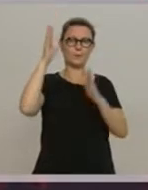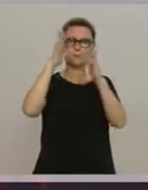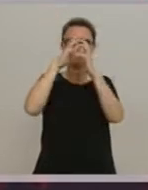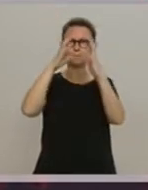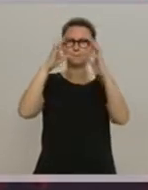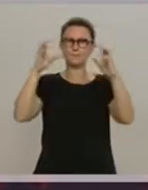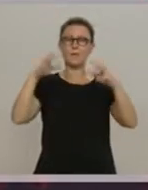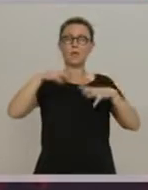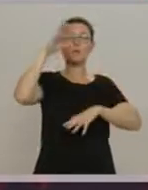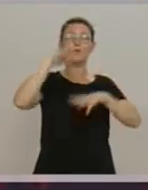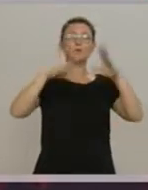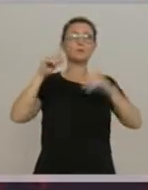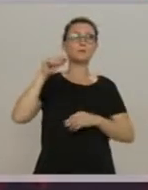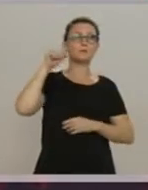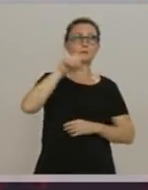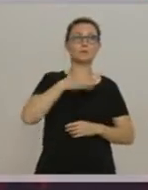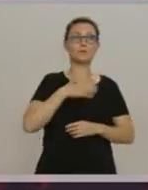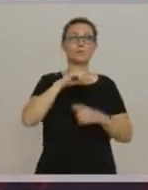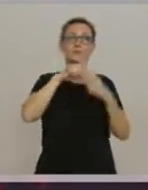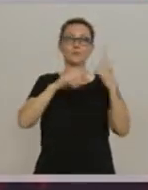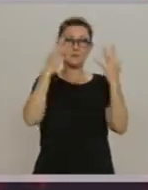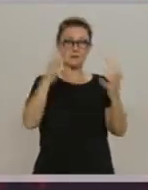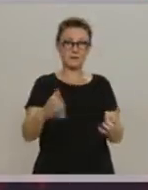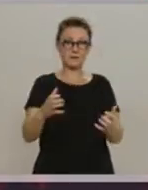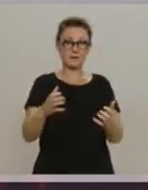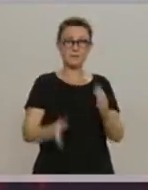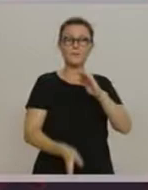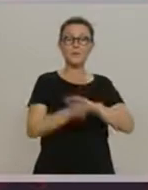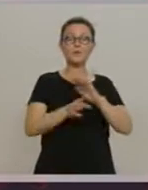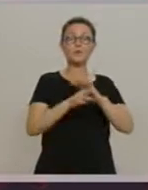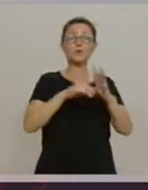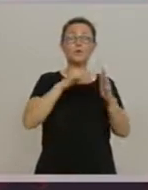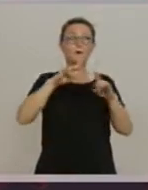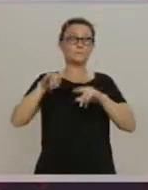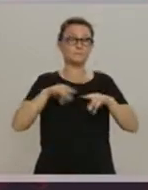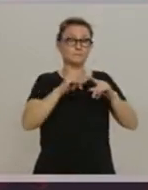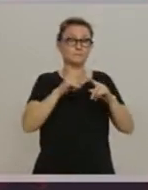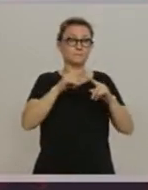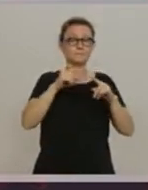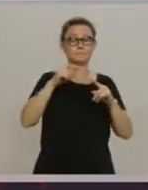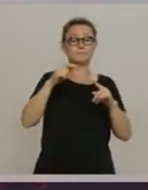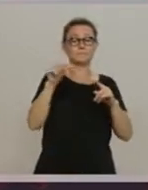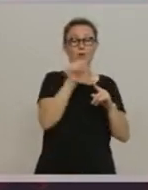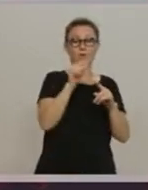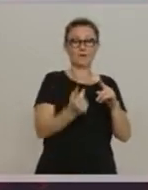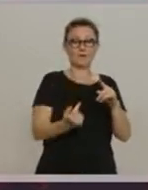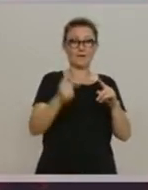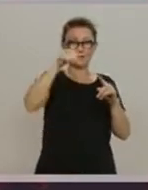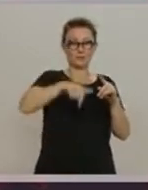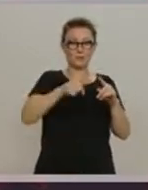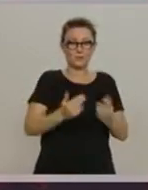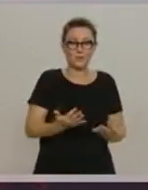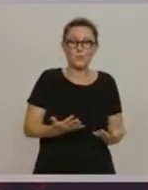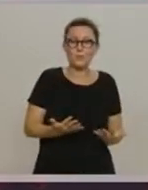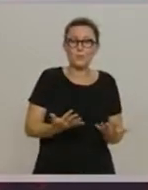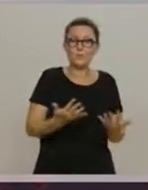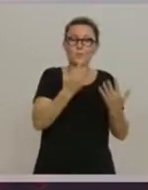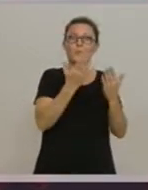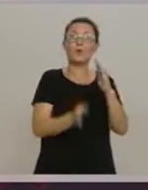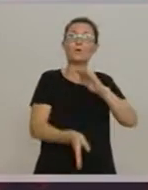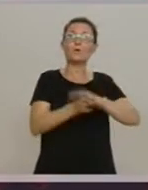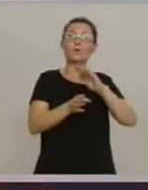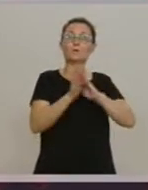centro, donde pueda haber alguna tormenta seca. Se mantiene la calima por el oeste y por el sur peninsular, en el resto ambiente poco nuboso,